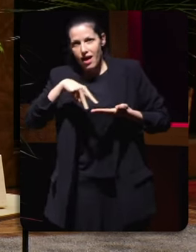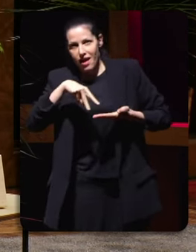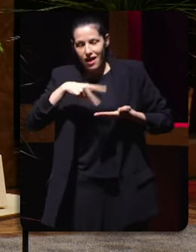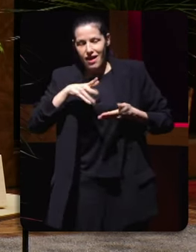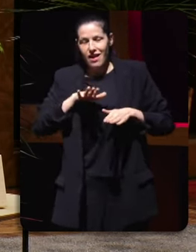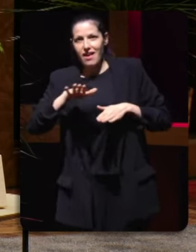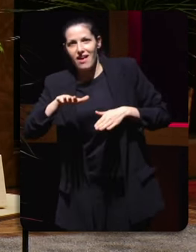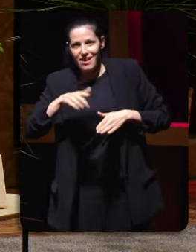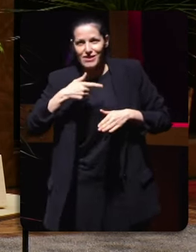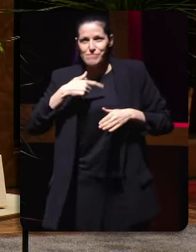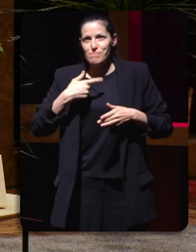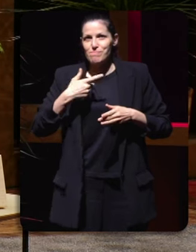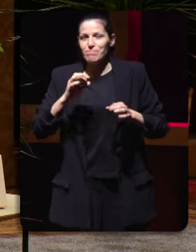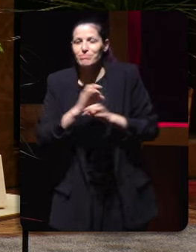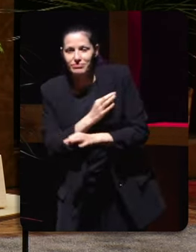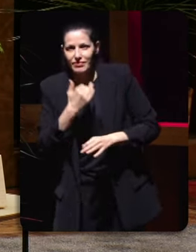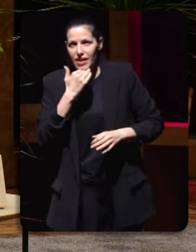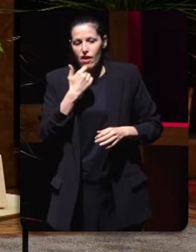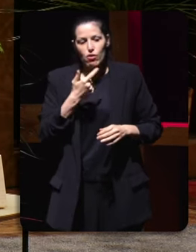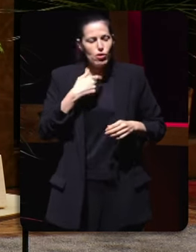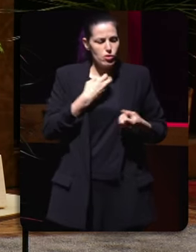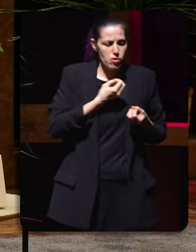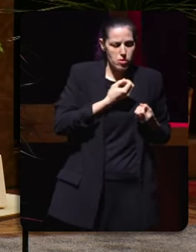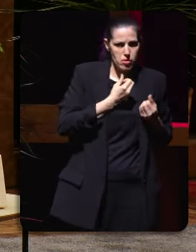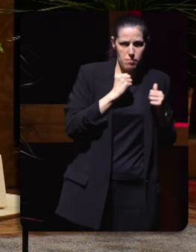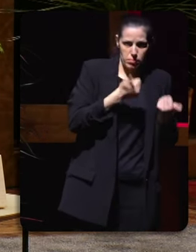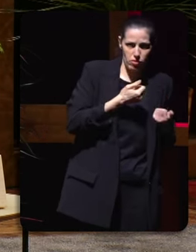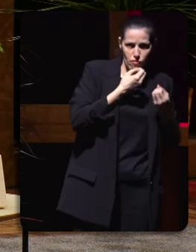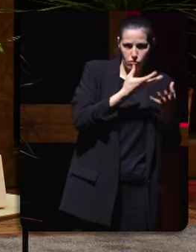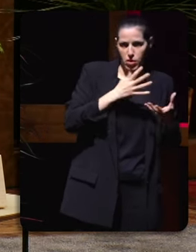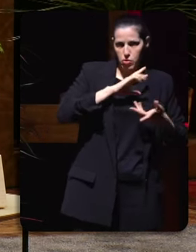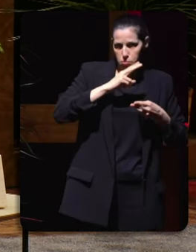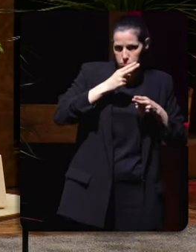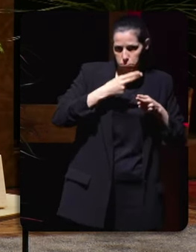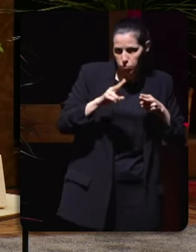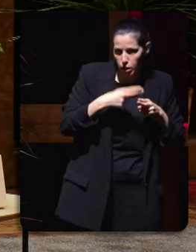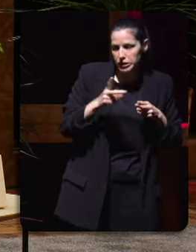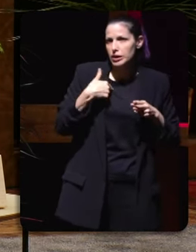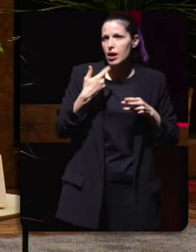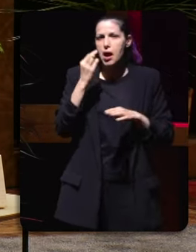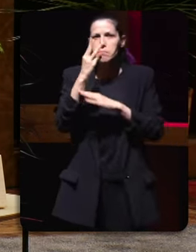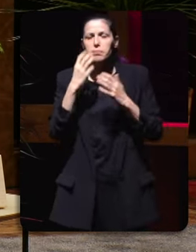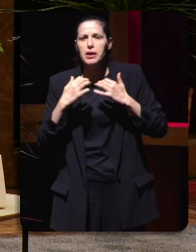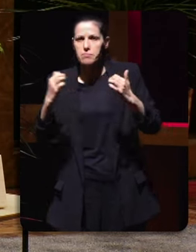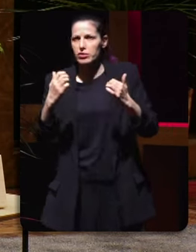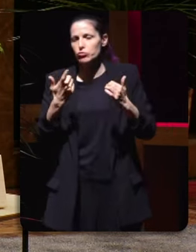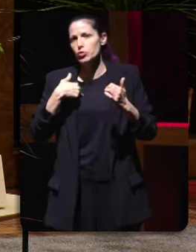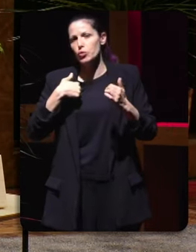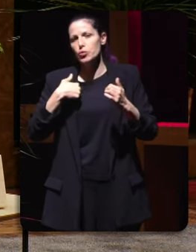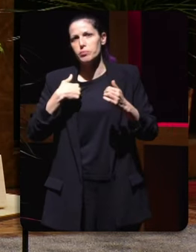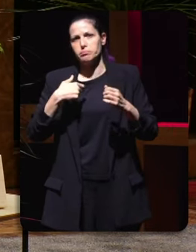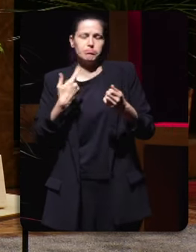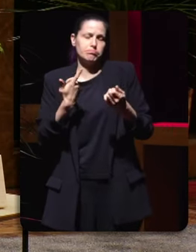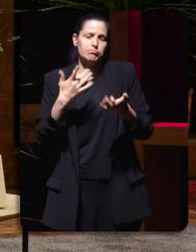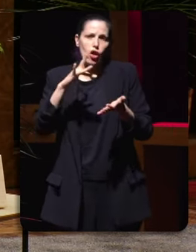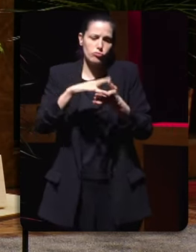tranquilamente facendo información política indo cada día ao Parlamento a miña roldas de prensa chegaba comentaba contaba noticia e marchaba